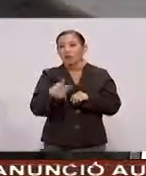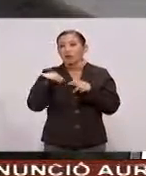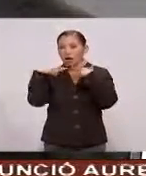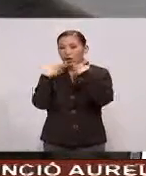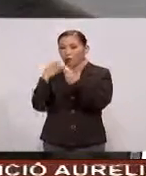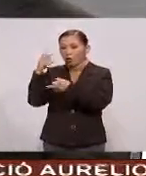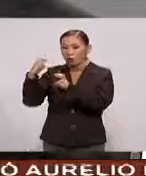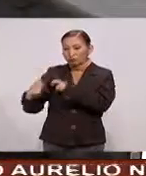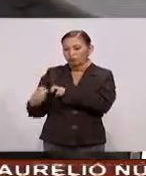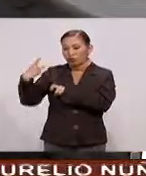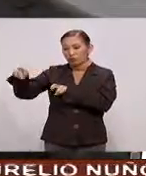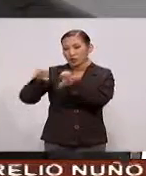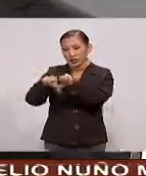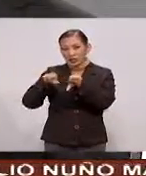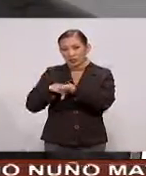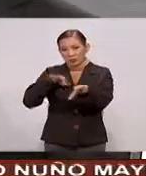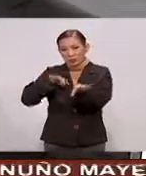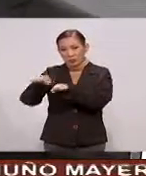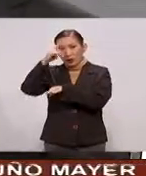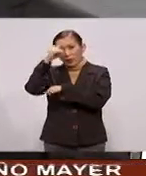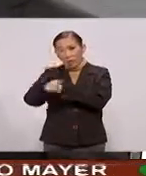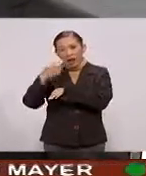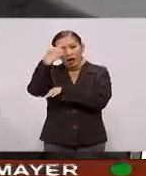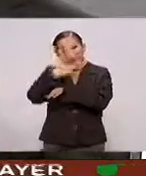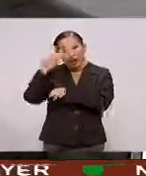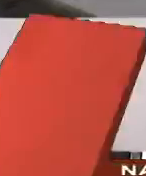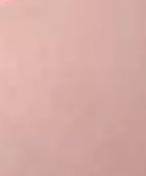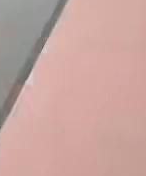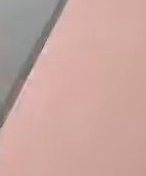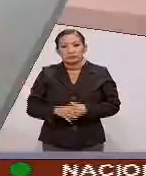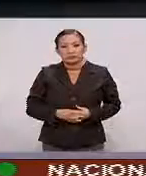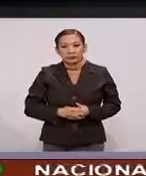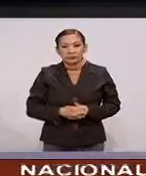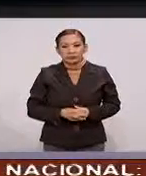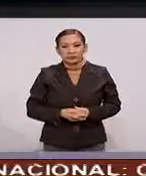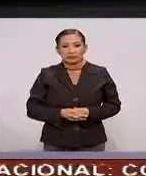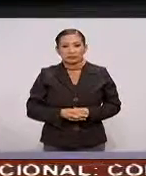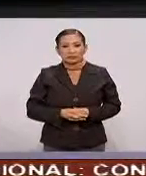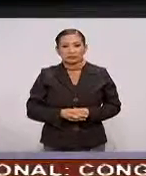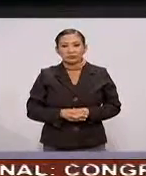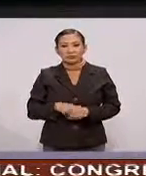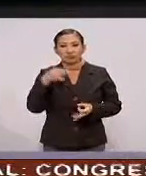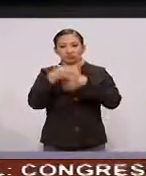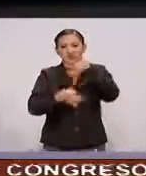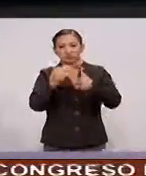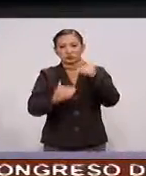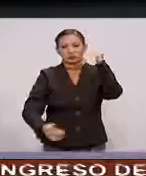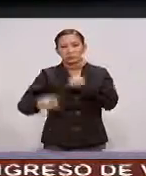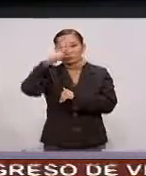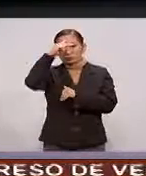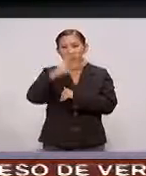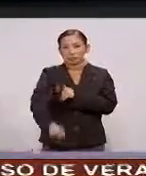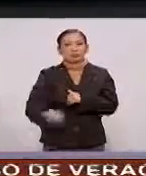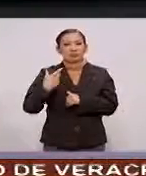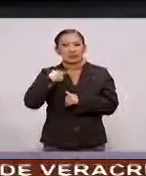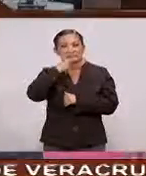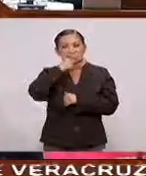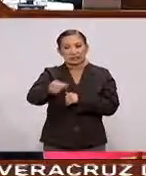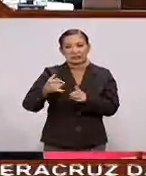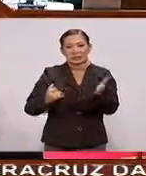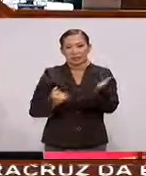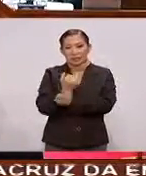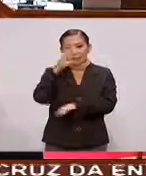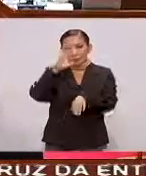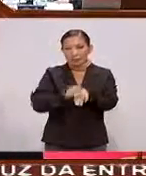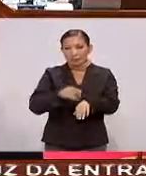reunión de sus equipos de trabajo para revisar el tema La Suprema Corte de Justicia de la Nación Negó que la decisión